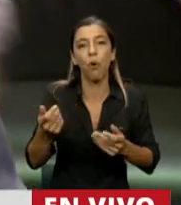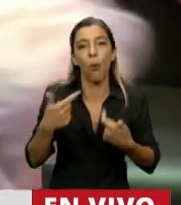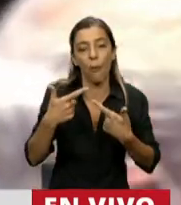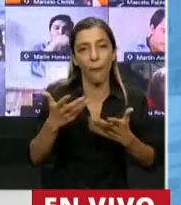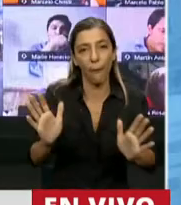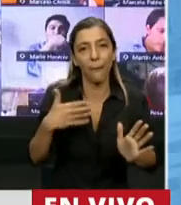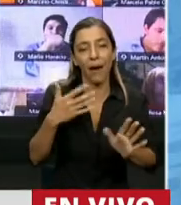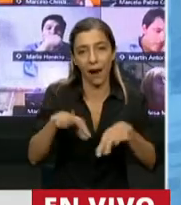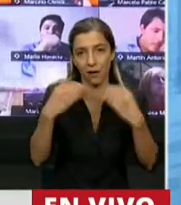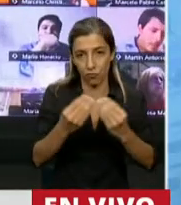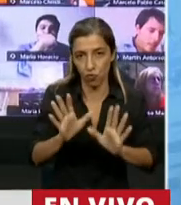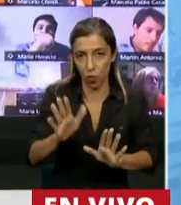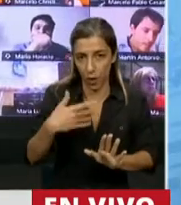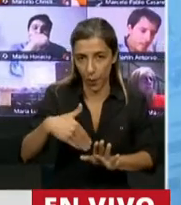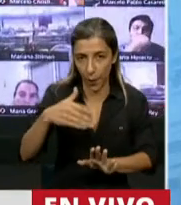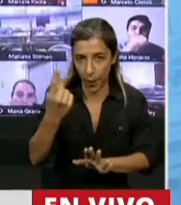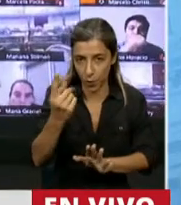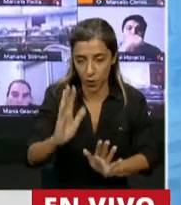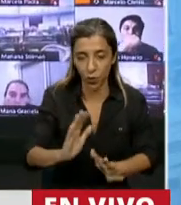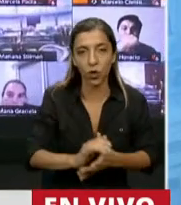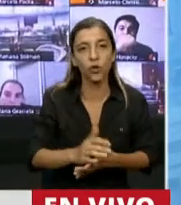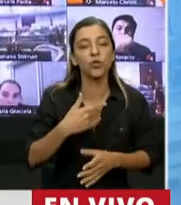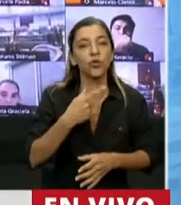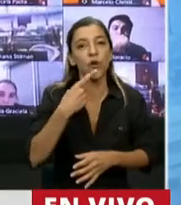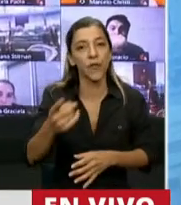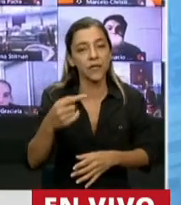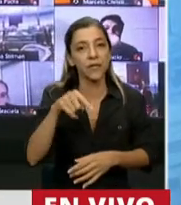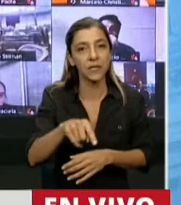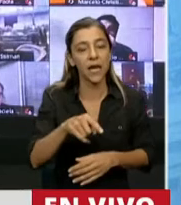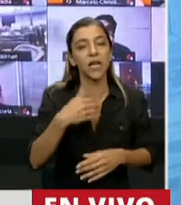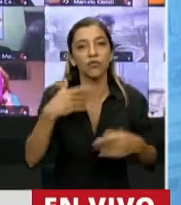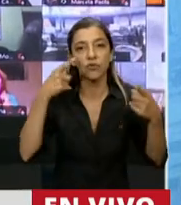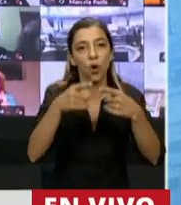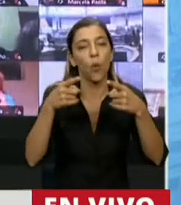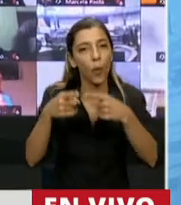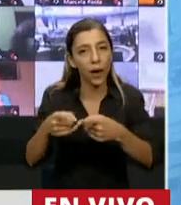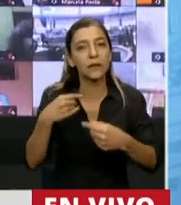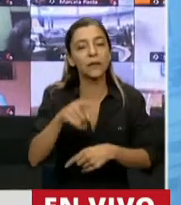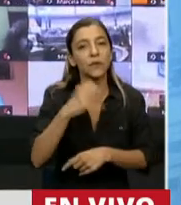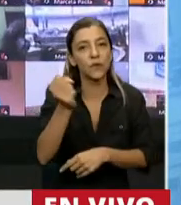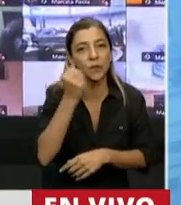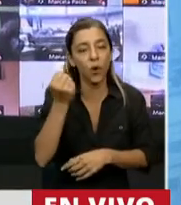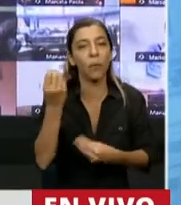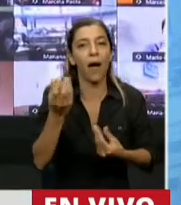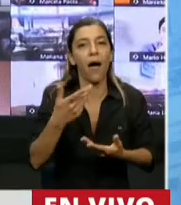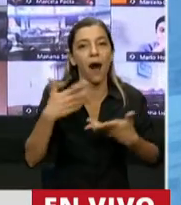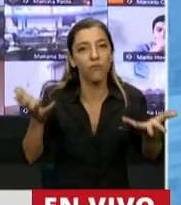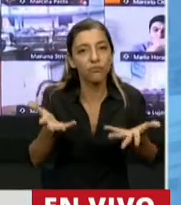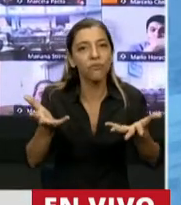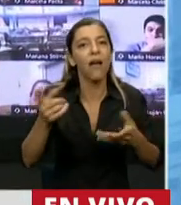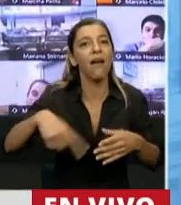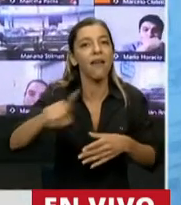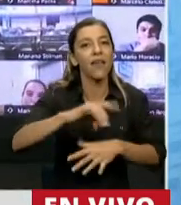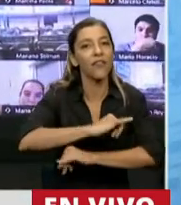cerrar en un minuto, decía estas metas que tienen que ver indudablemente con la promoción de prácticas de